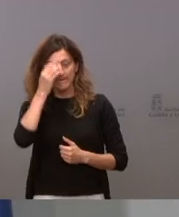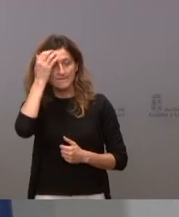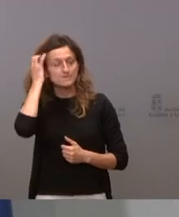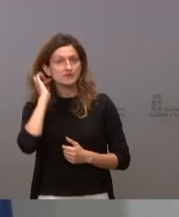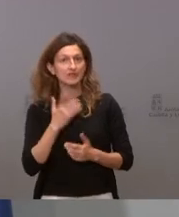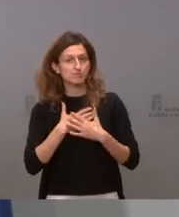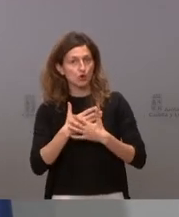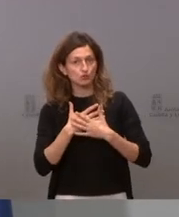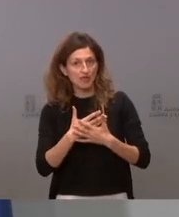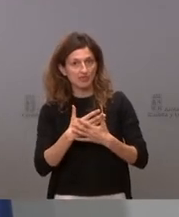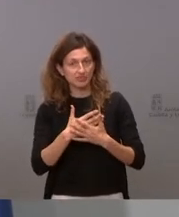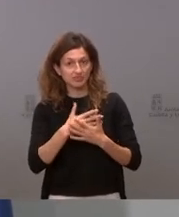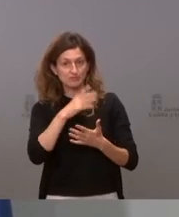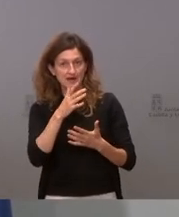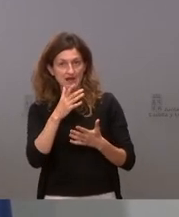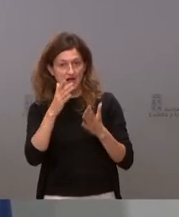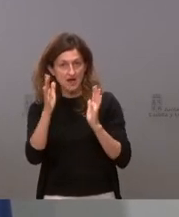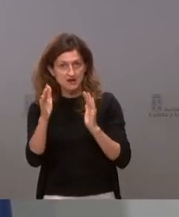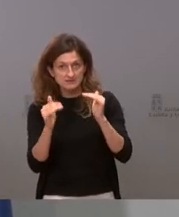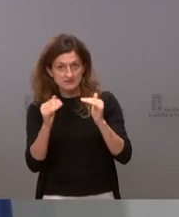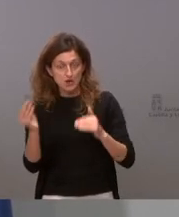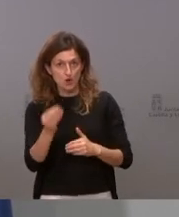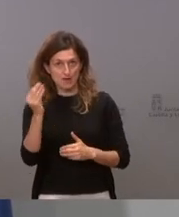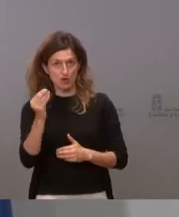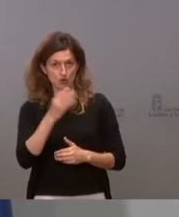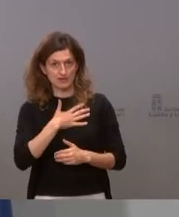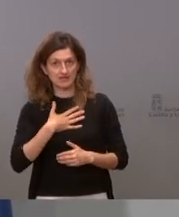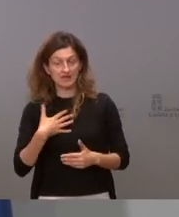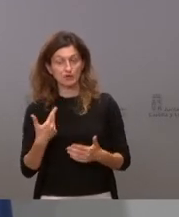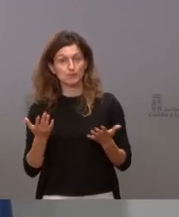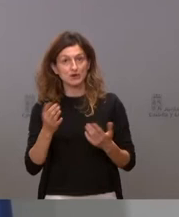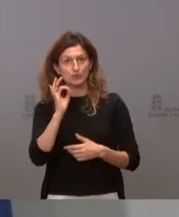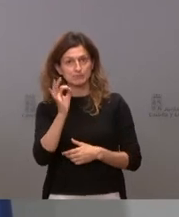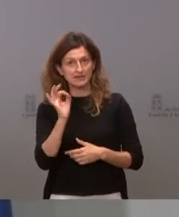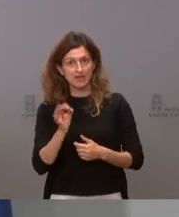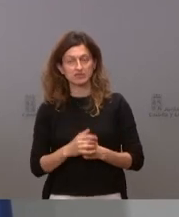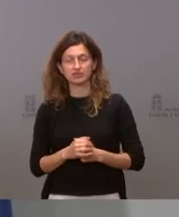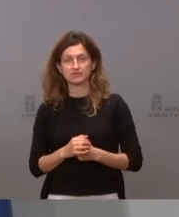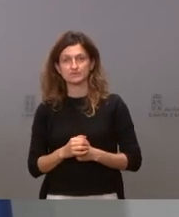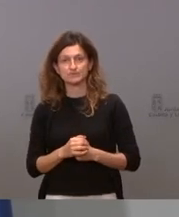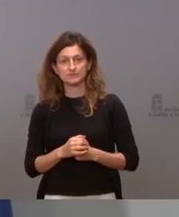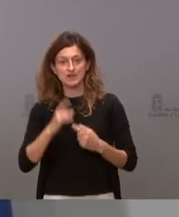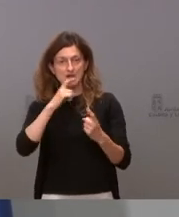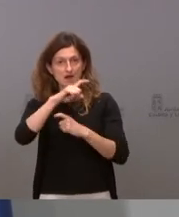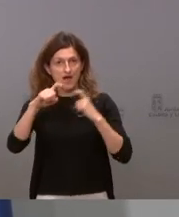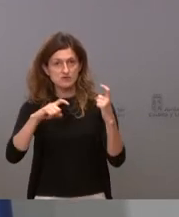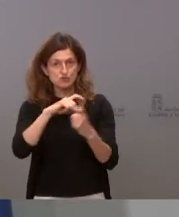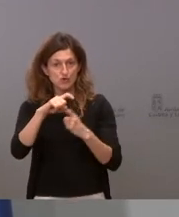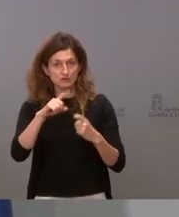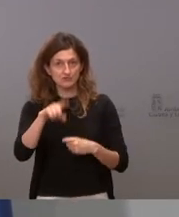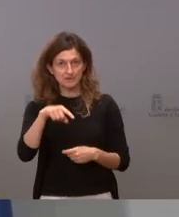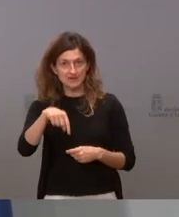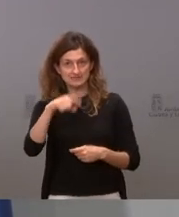voluntad de prestar la mejor asistencia posible pero es verdad que todos los años y especialmente este